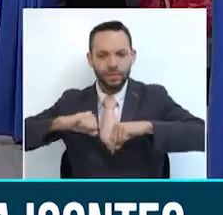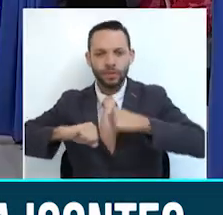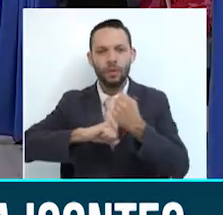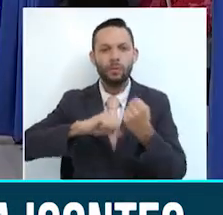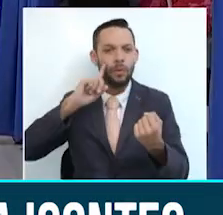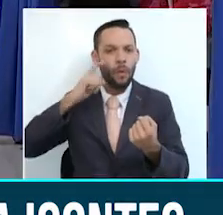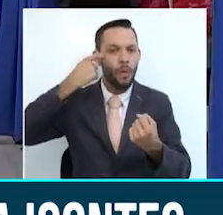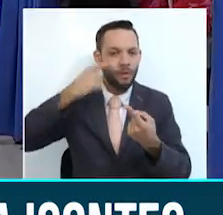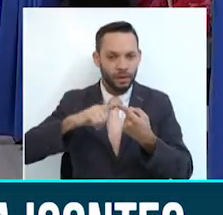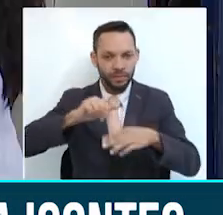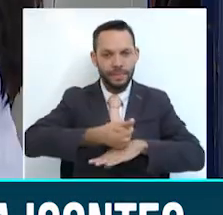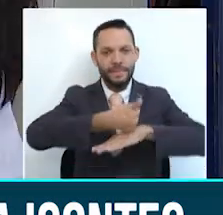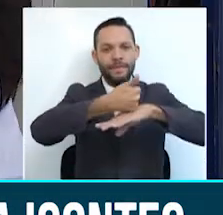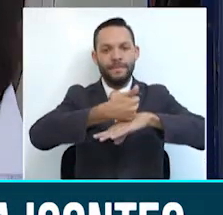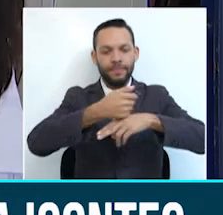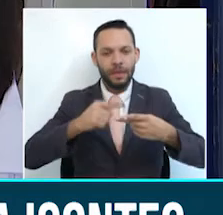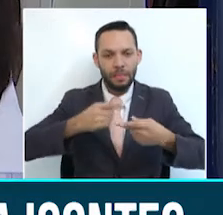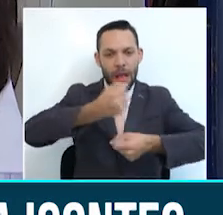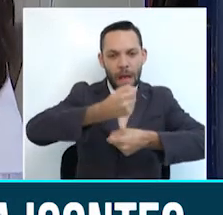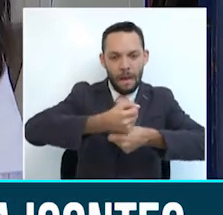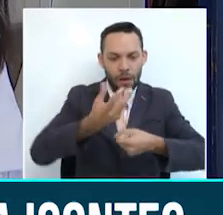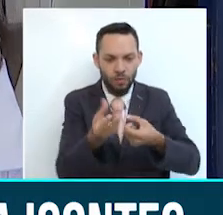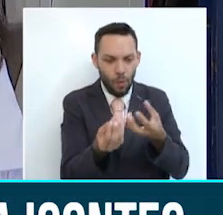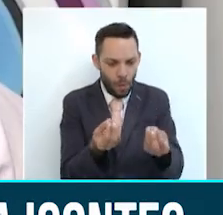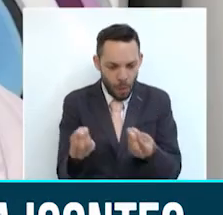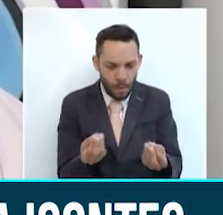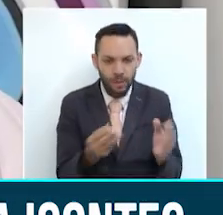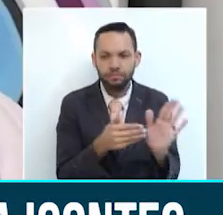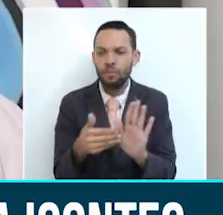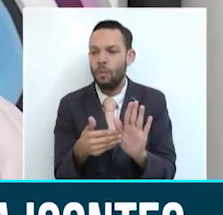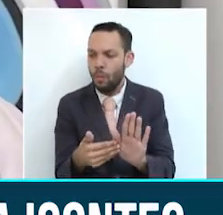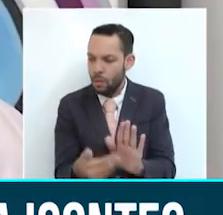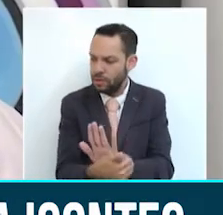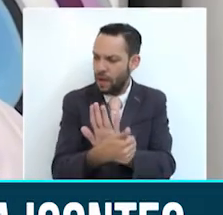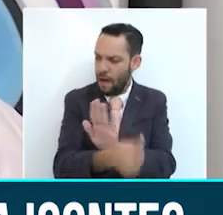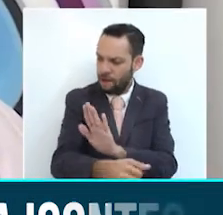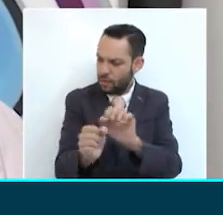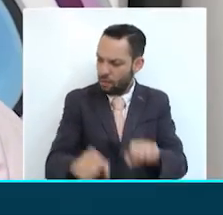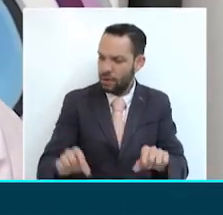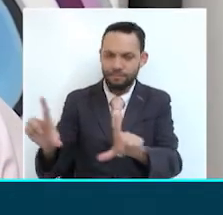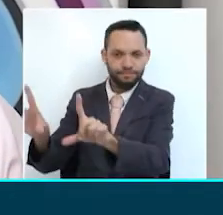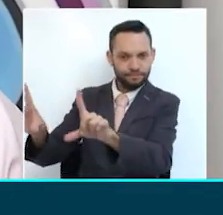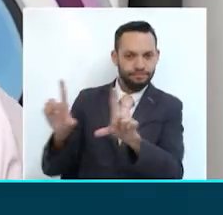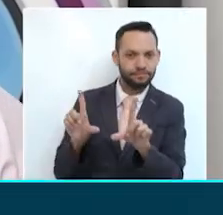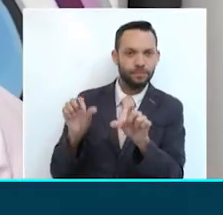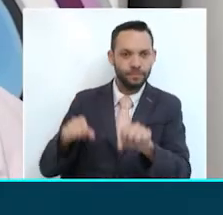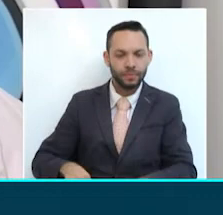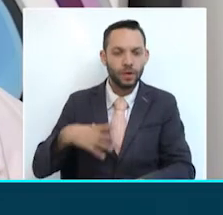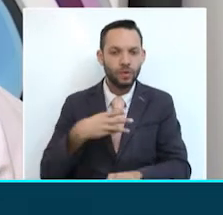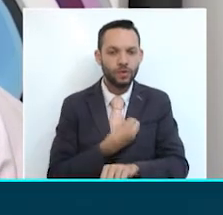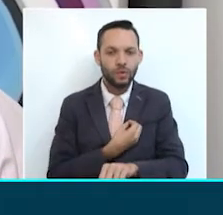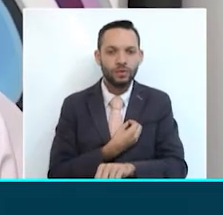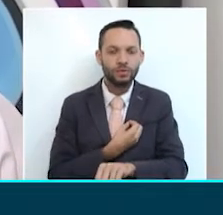la gerencia y funcionarios del centro médico para este propósito. Entregamos la postulación, la postulación es una invitación al